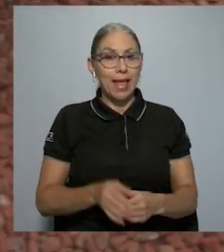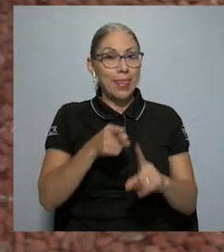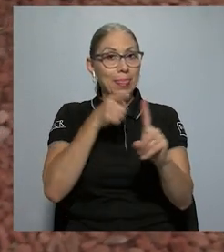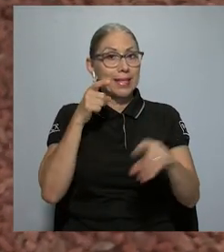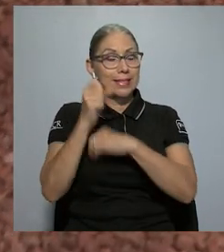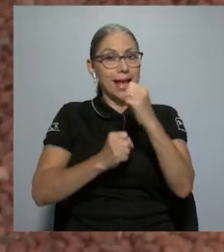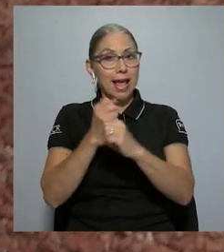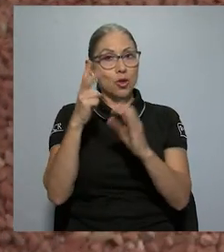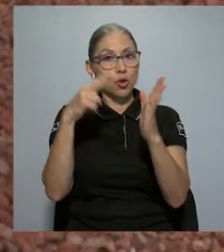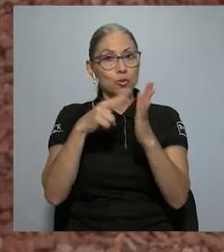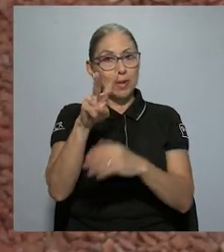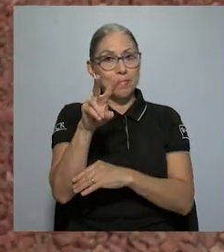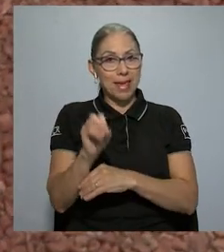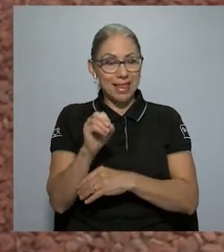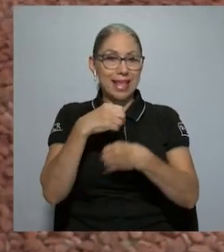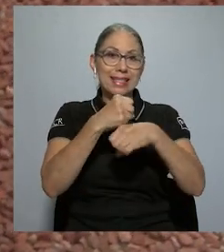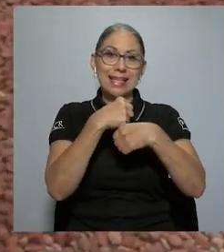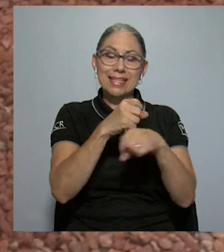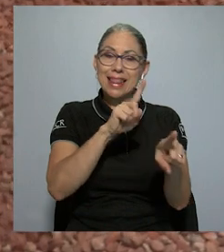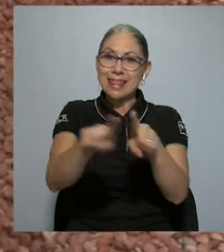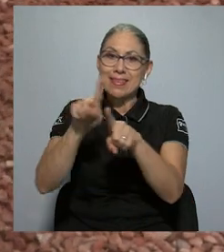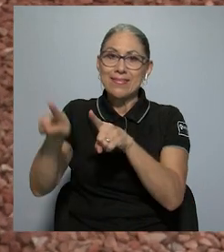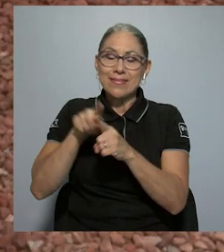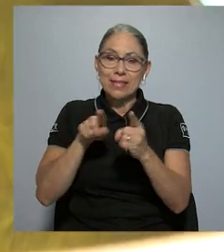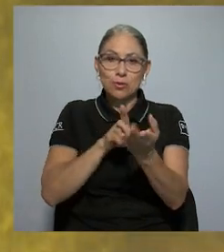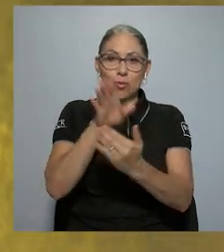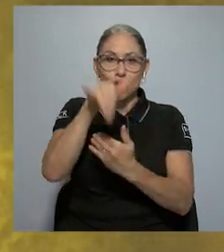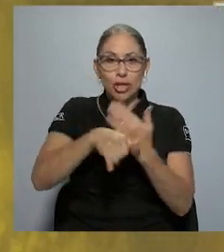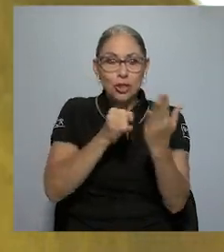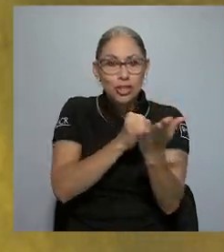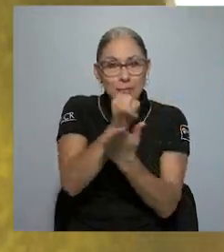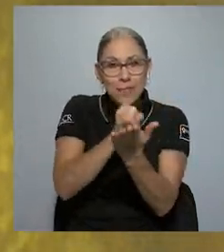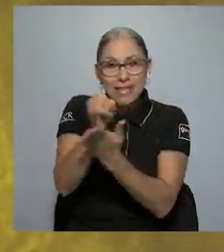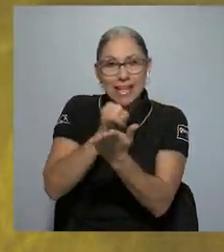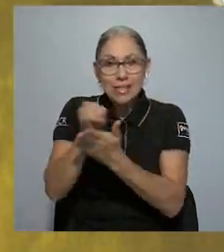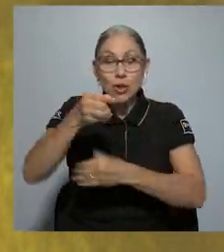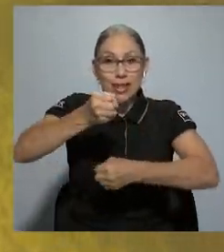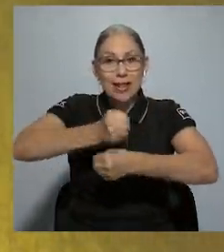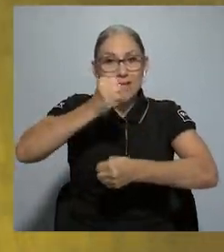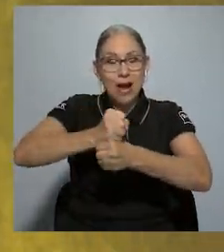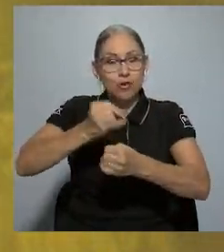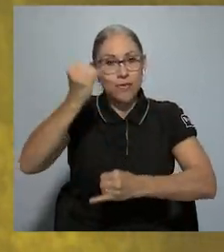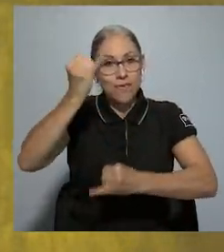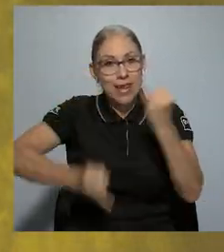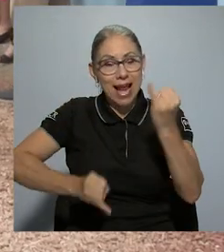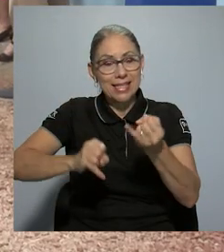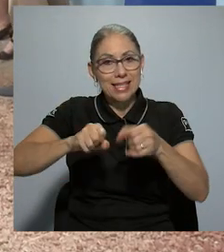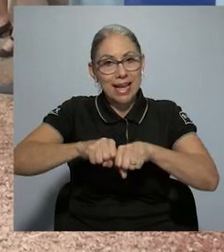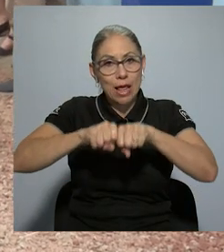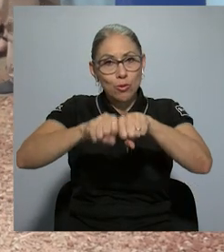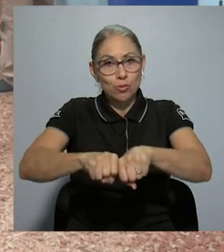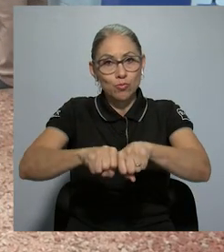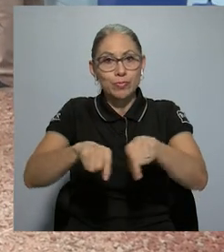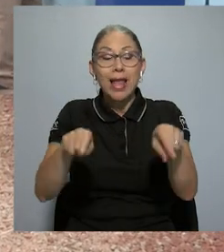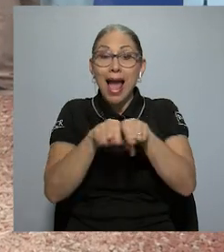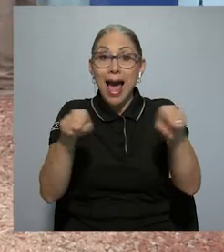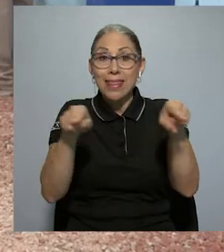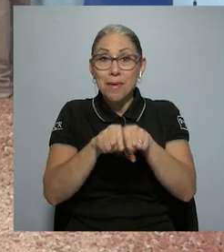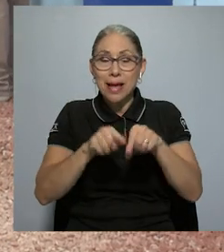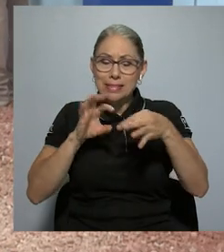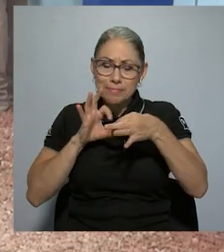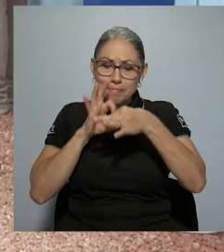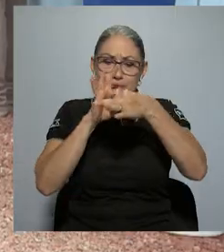Desde el año 2020 se realizan diversos proyectos de investigación y trabajos finales de graduación. Además,